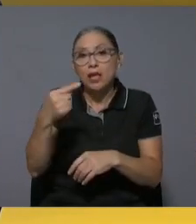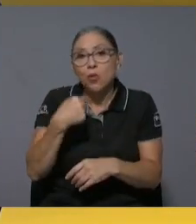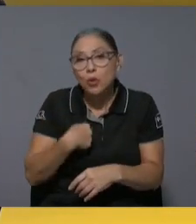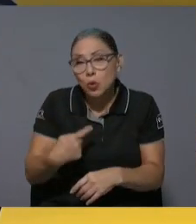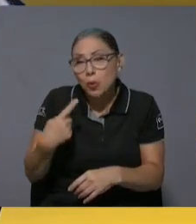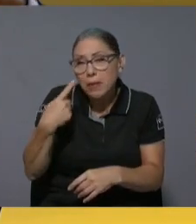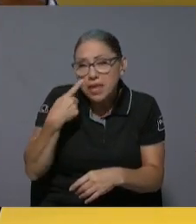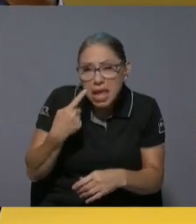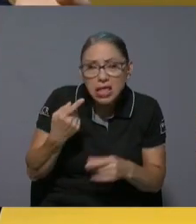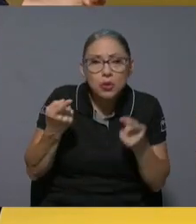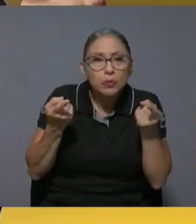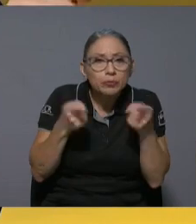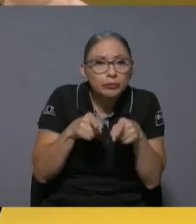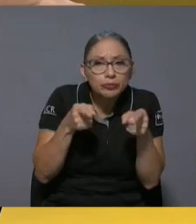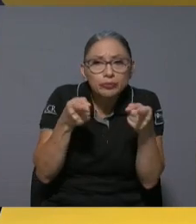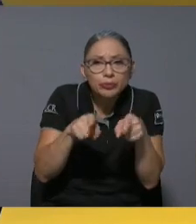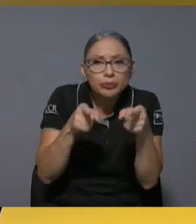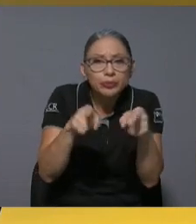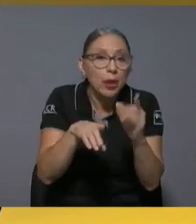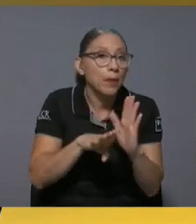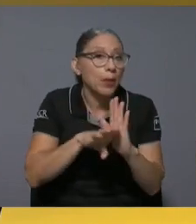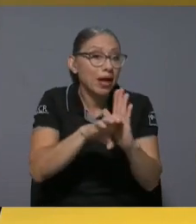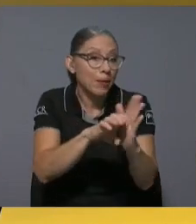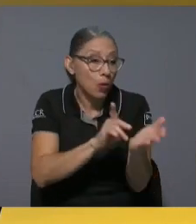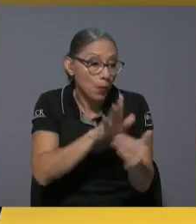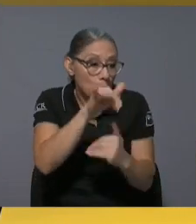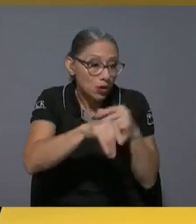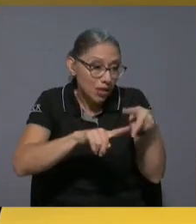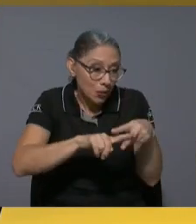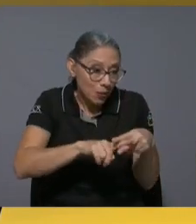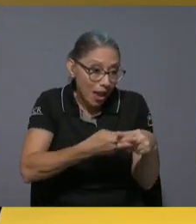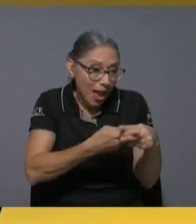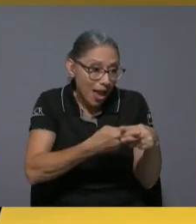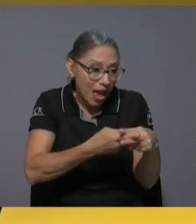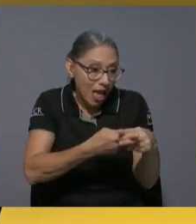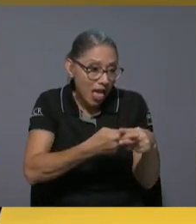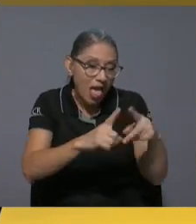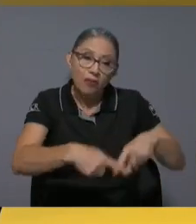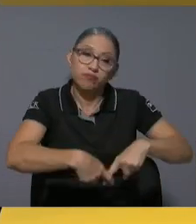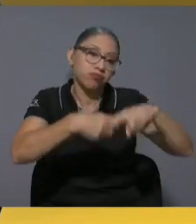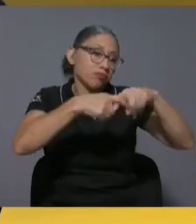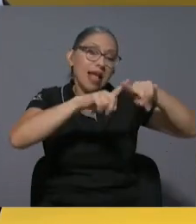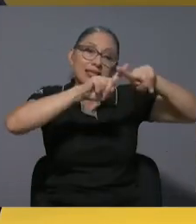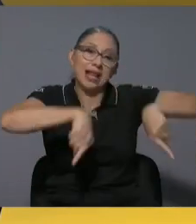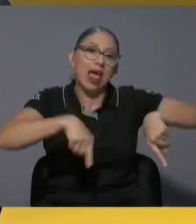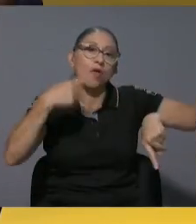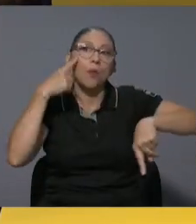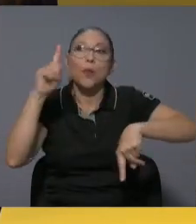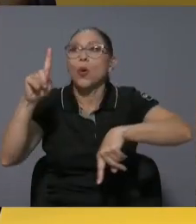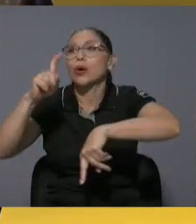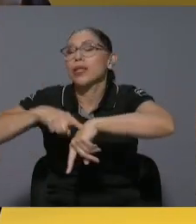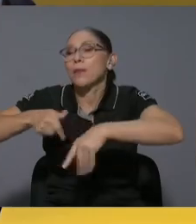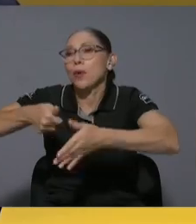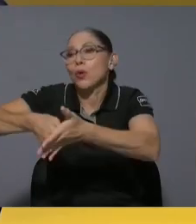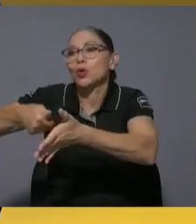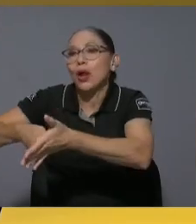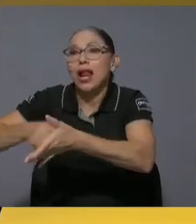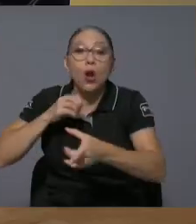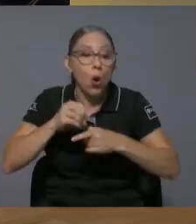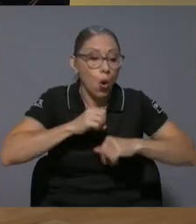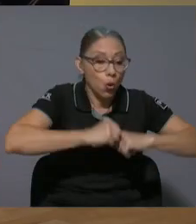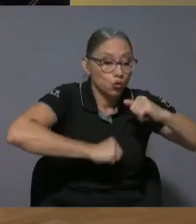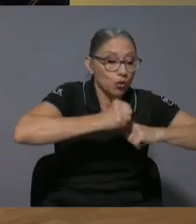pasaban las cosas cómo cancelábamos proyectos simplemente por el ciclo electoral o por qué construimos una calle y la abandonamos